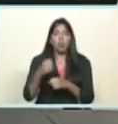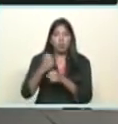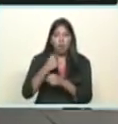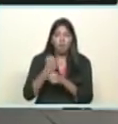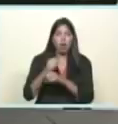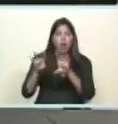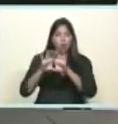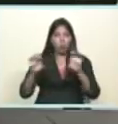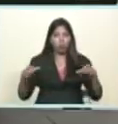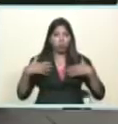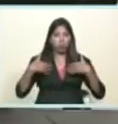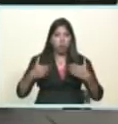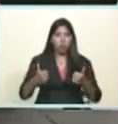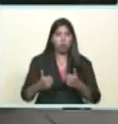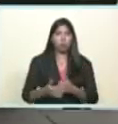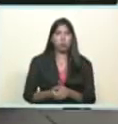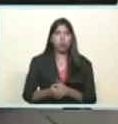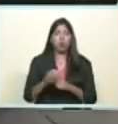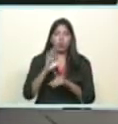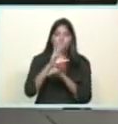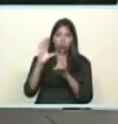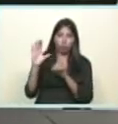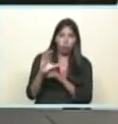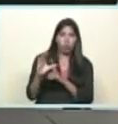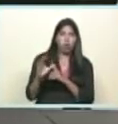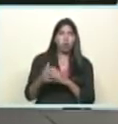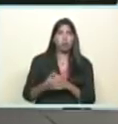la salud la vivienda la cultura